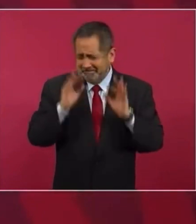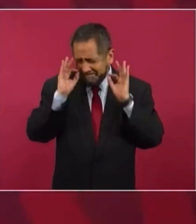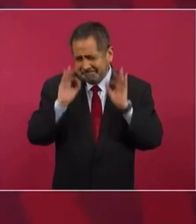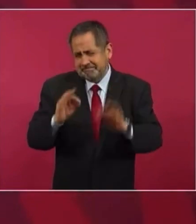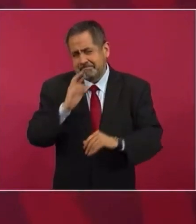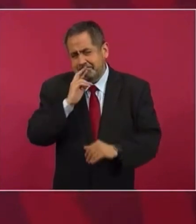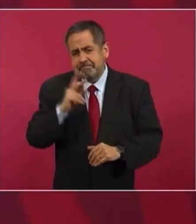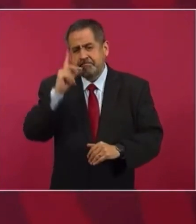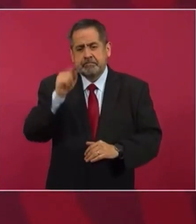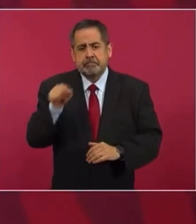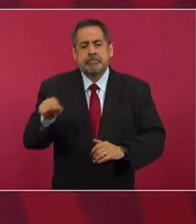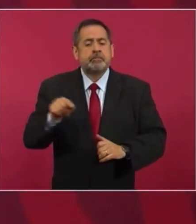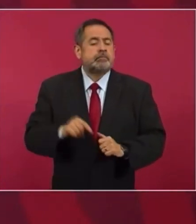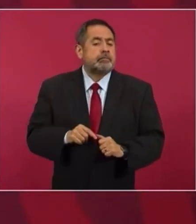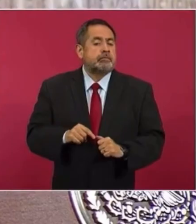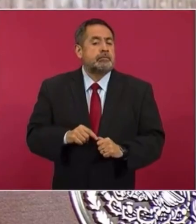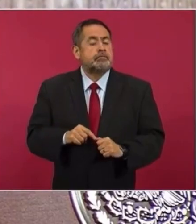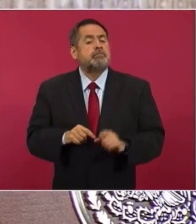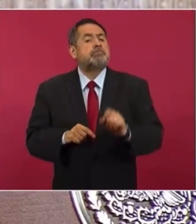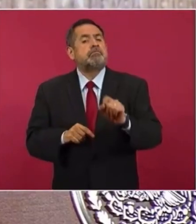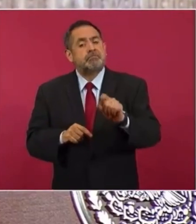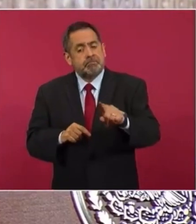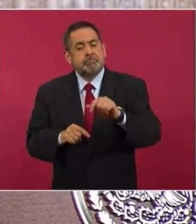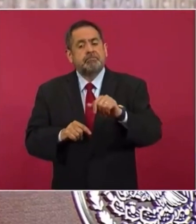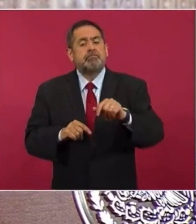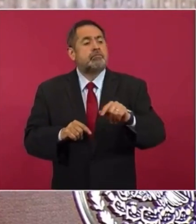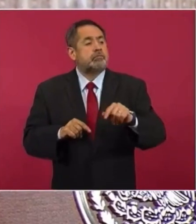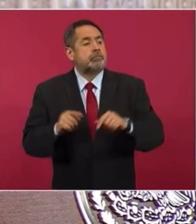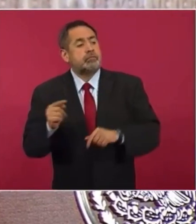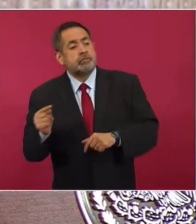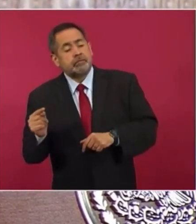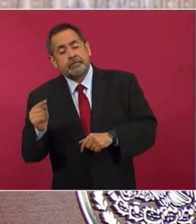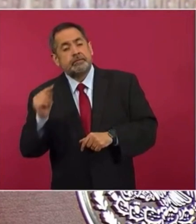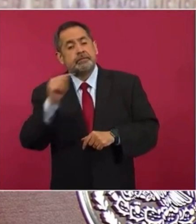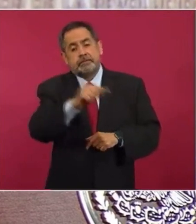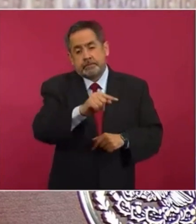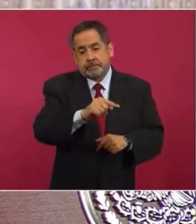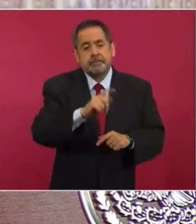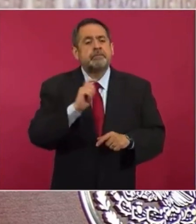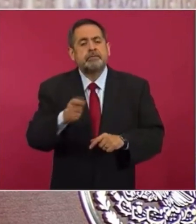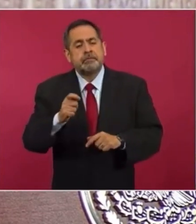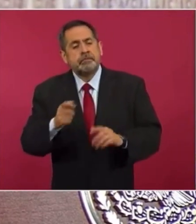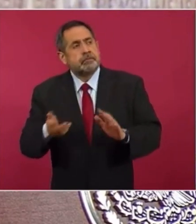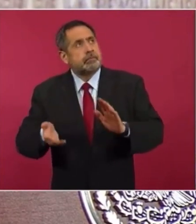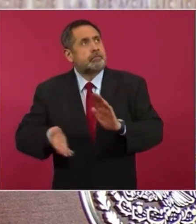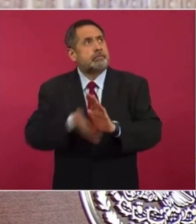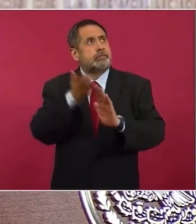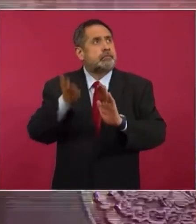Vamos a continuar con la construcción del